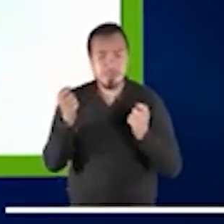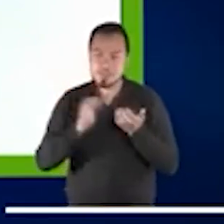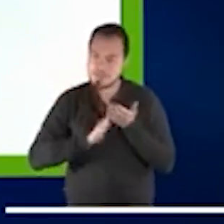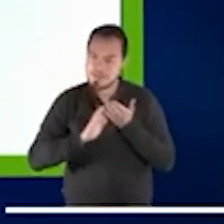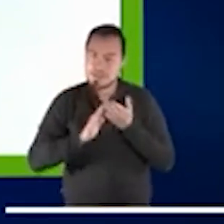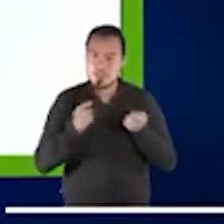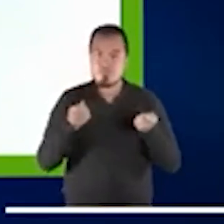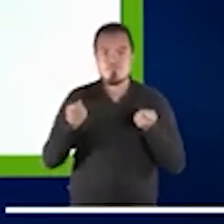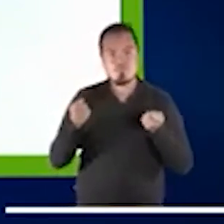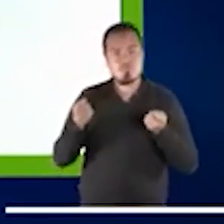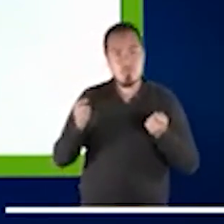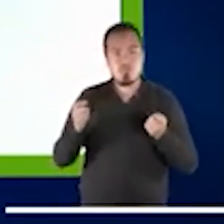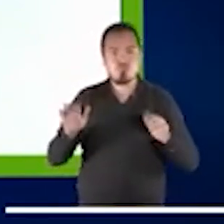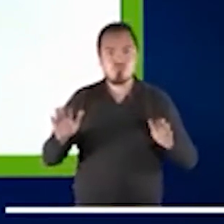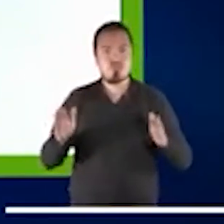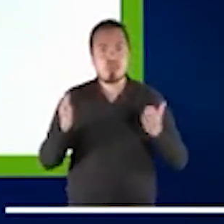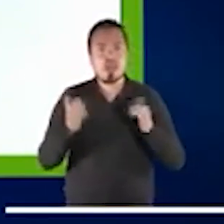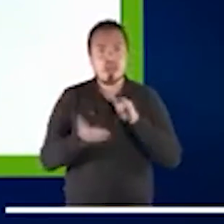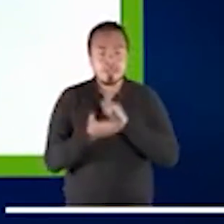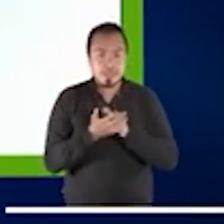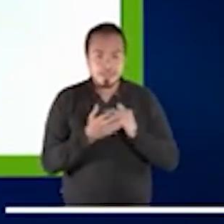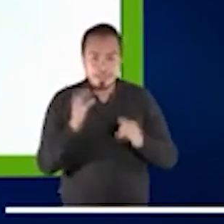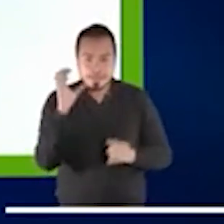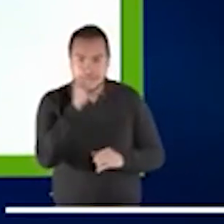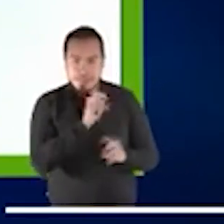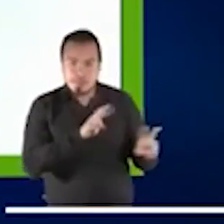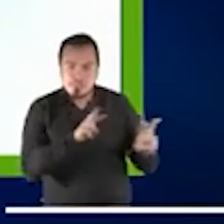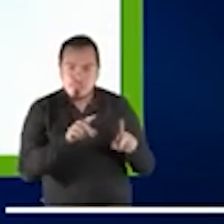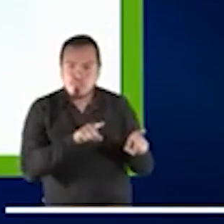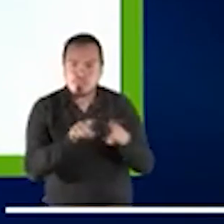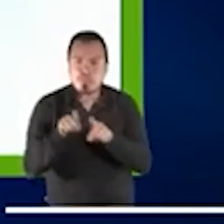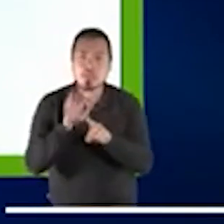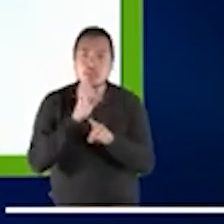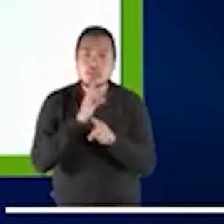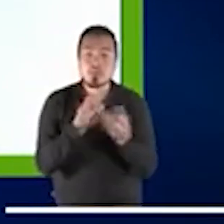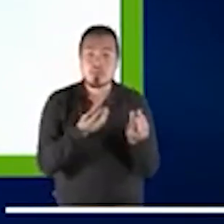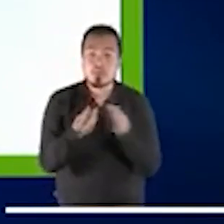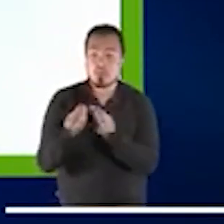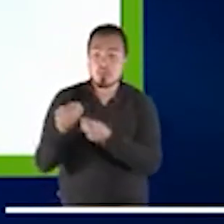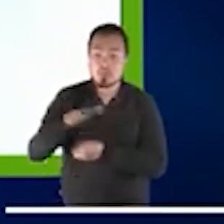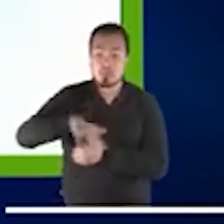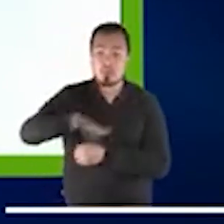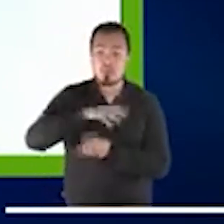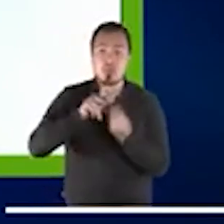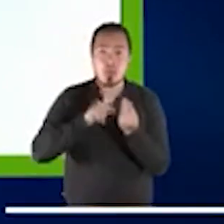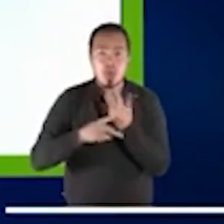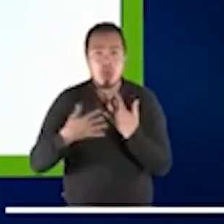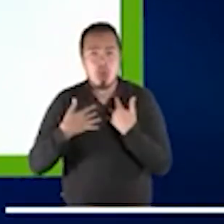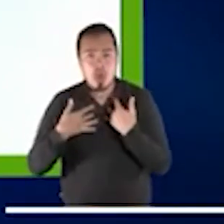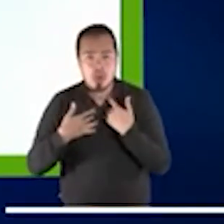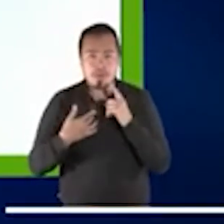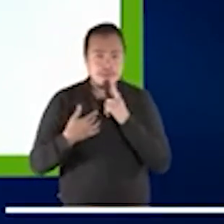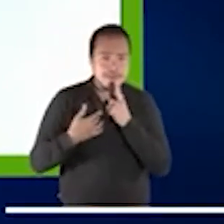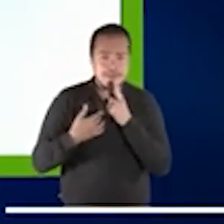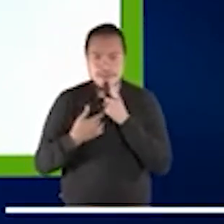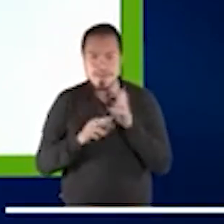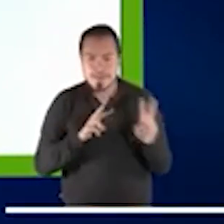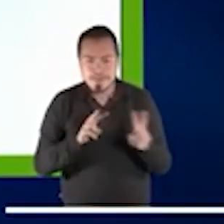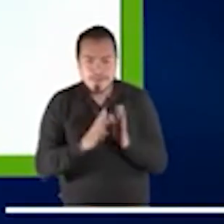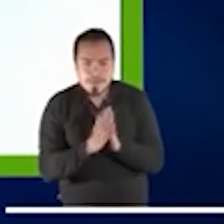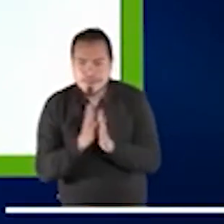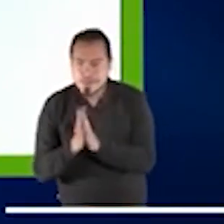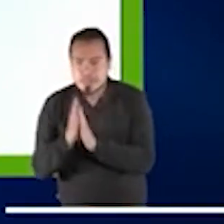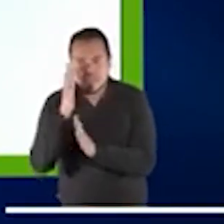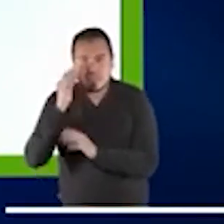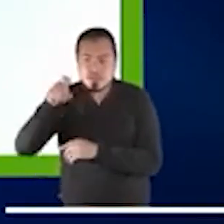a las necesidades de las víctimas del reconocimiento de la comprensión de lo que ha pasado